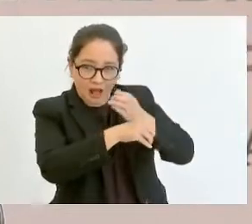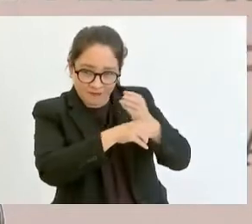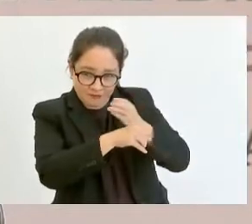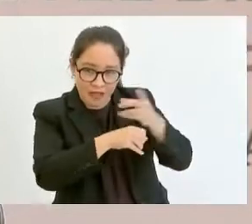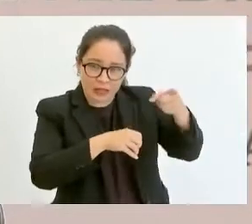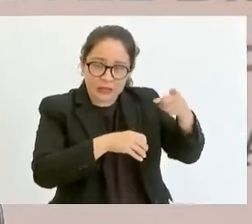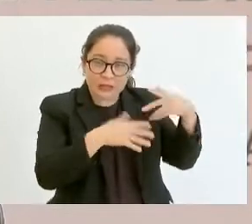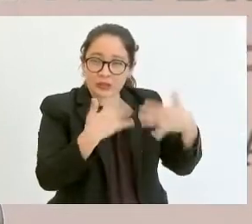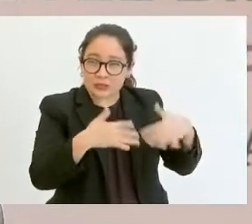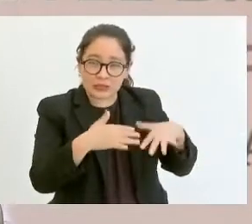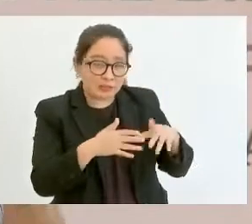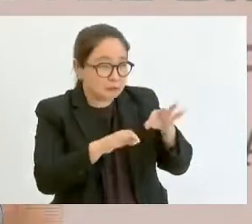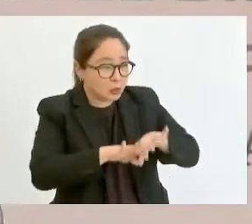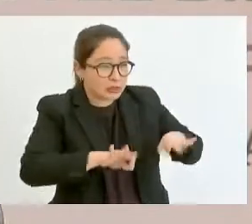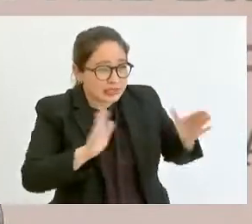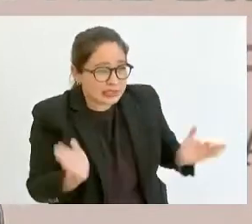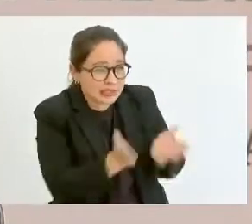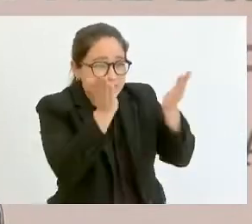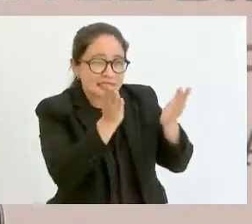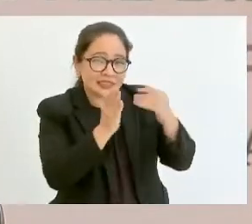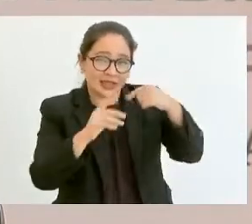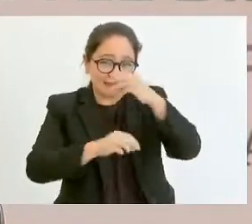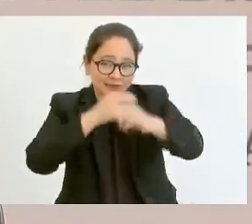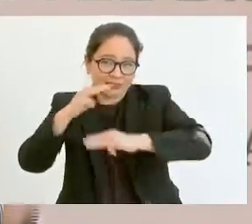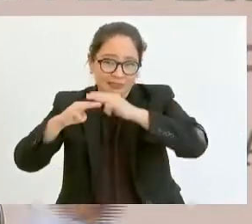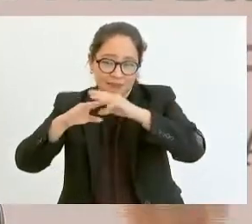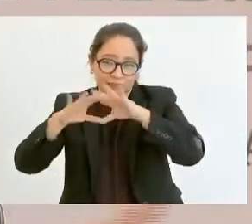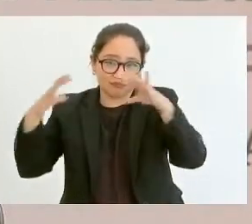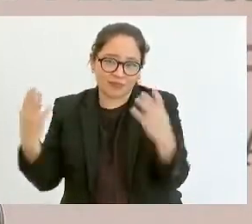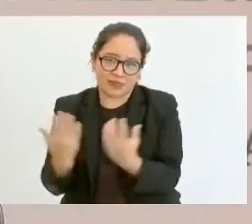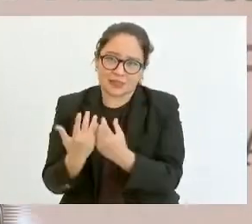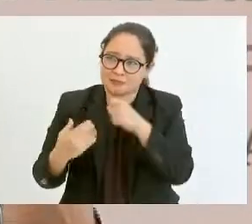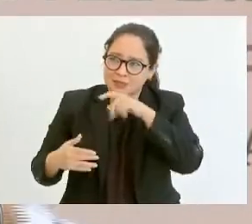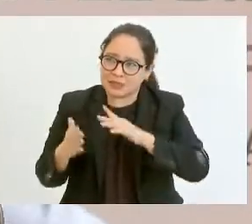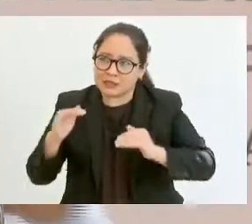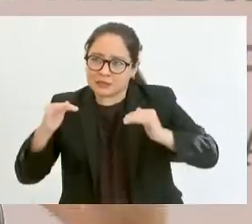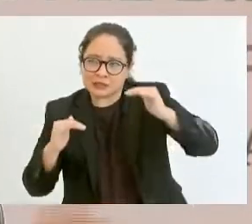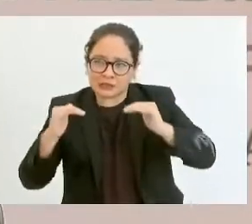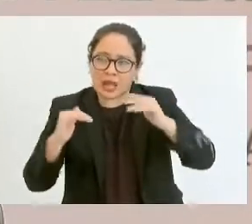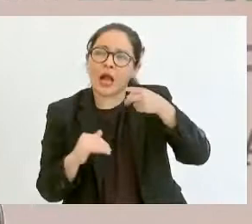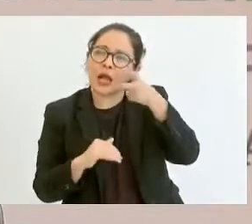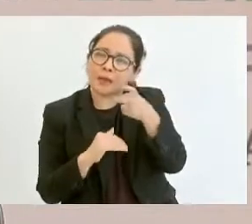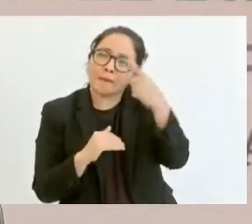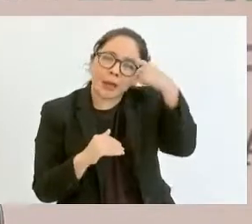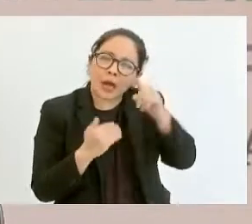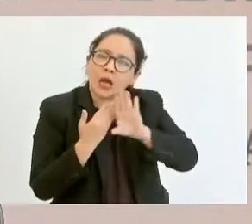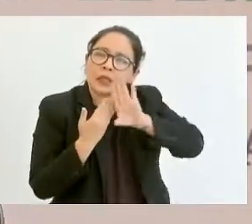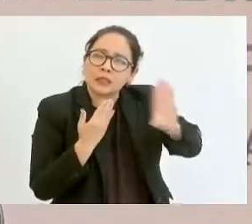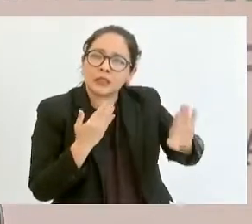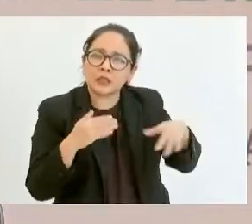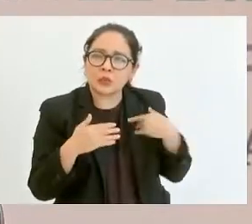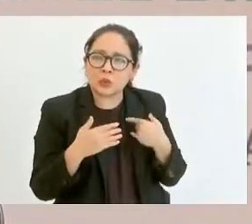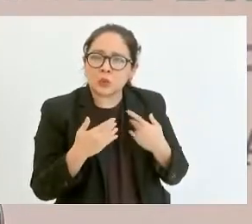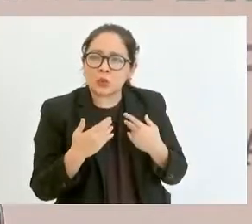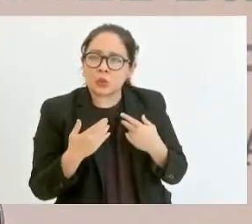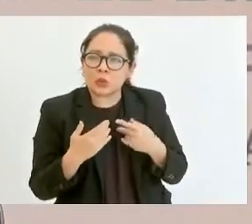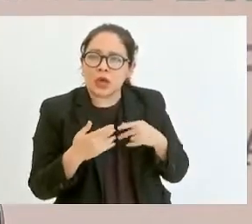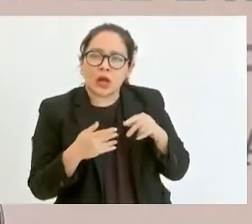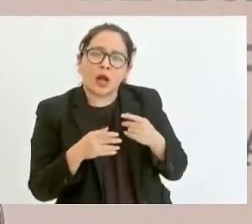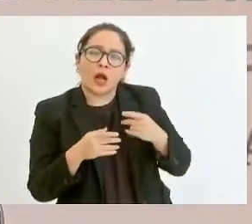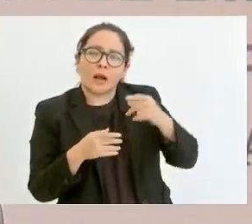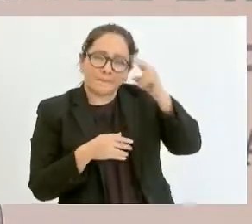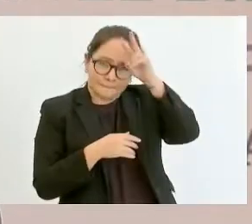internacionales y también para apoyar el manejo de los cafetales y prevenir la infestación y proliferación de la arroya.